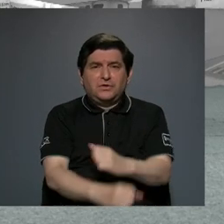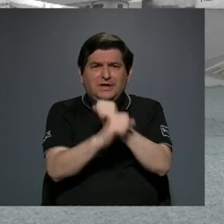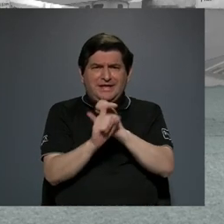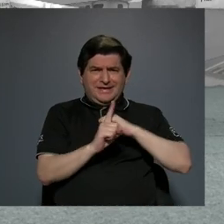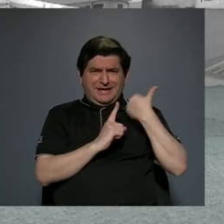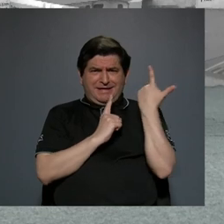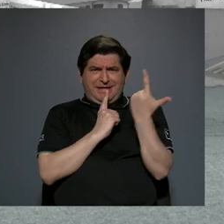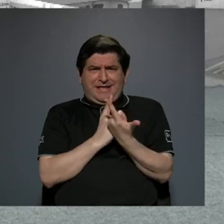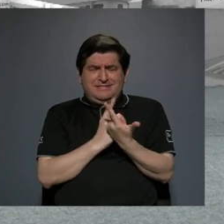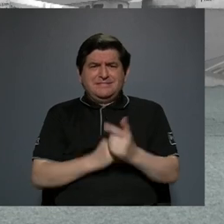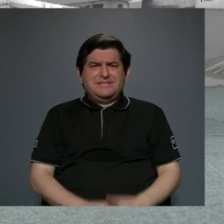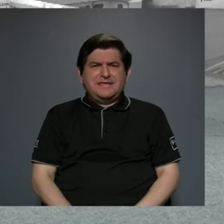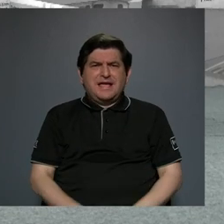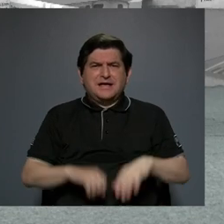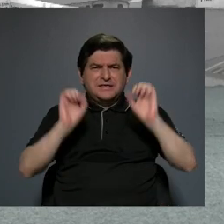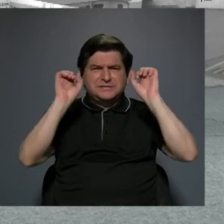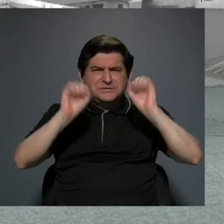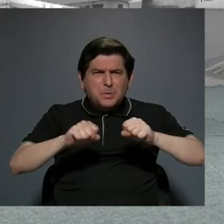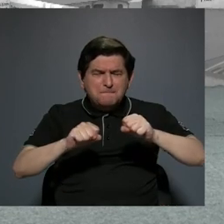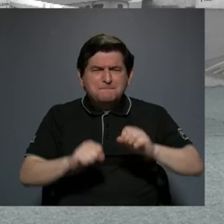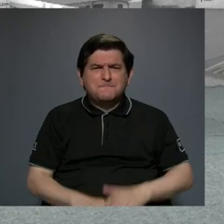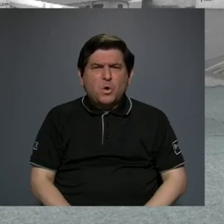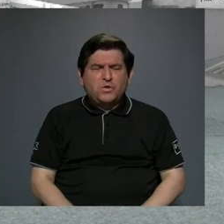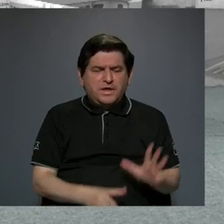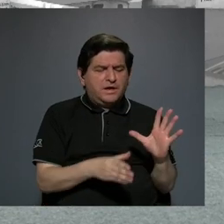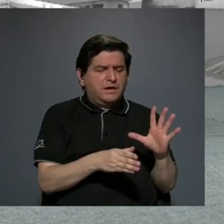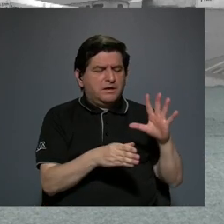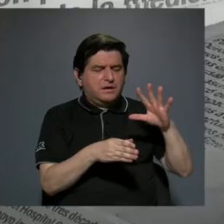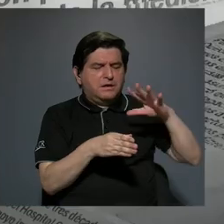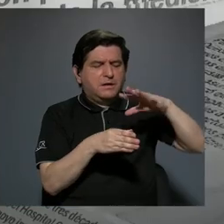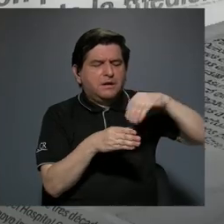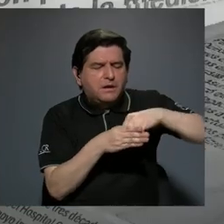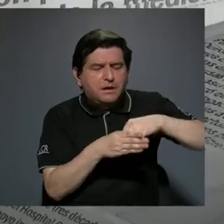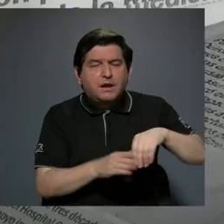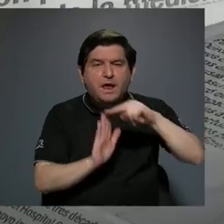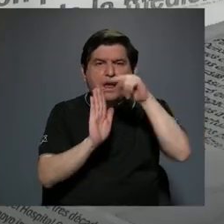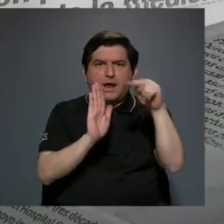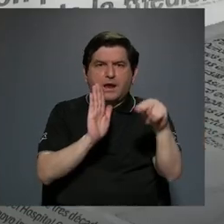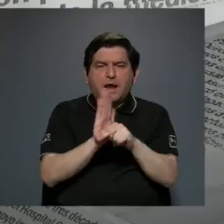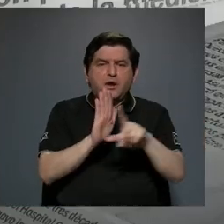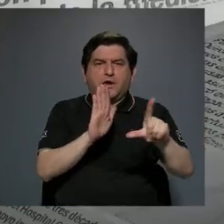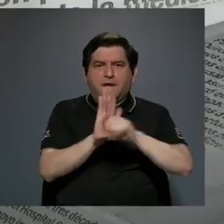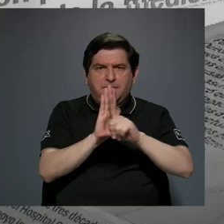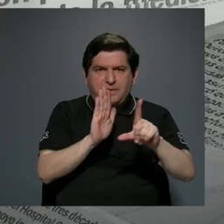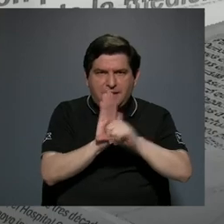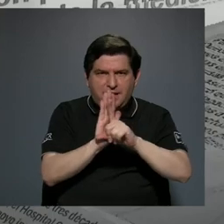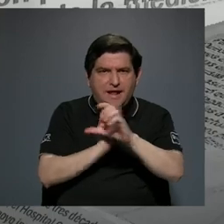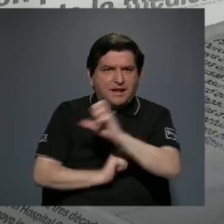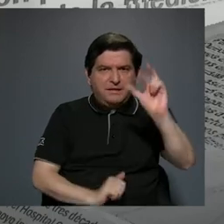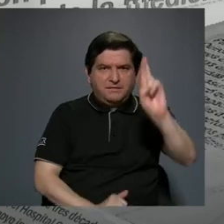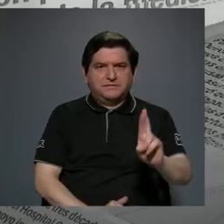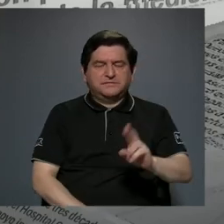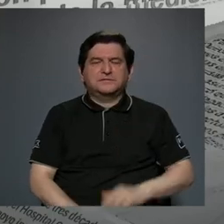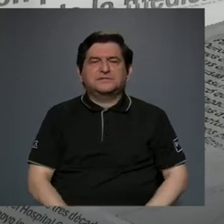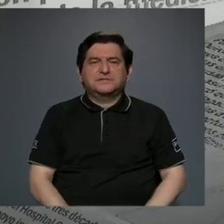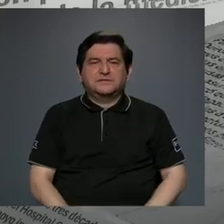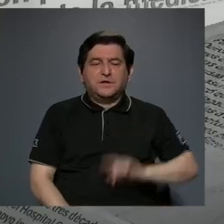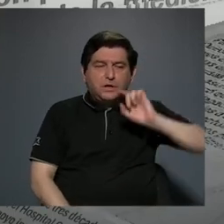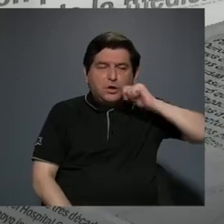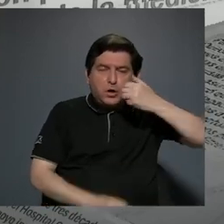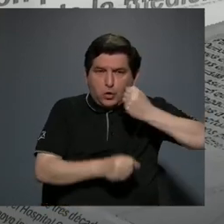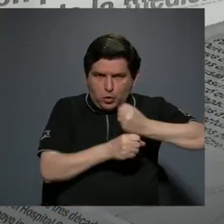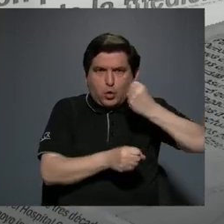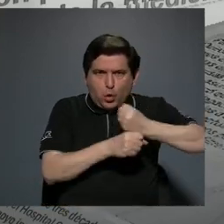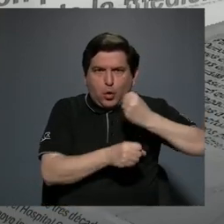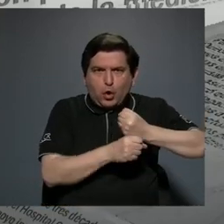sociales se vienen a incorporar dentro del marco legal costarricense el Código de